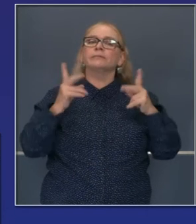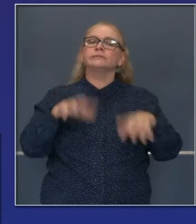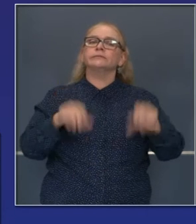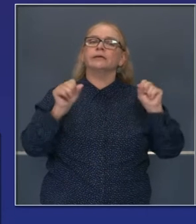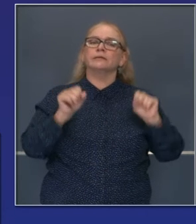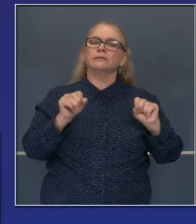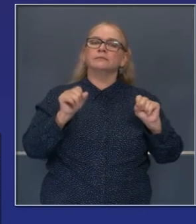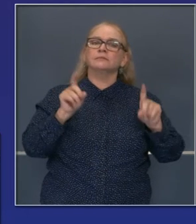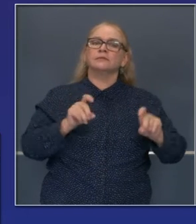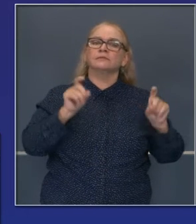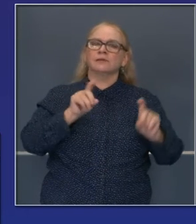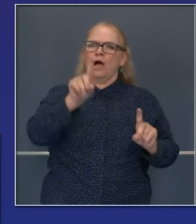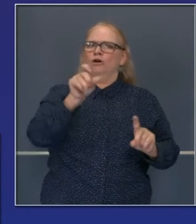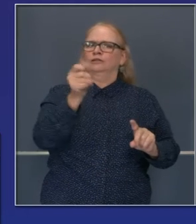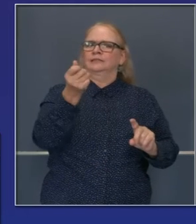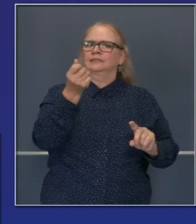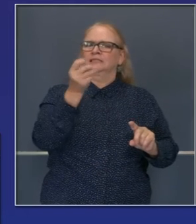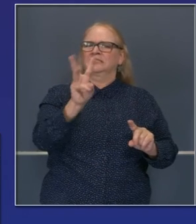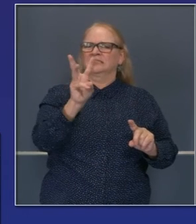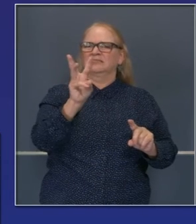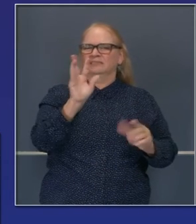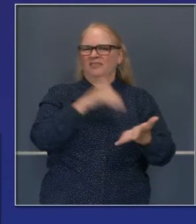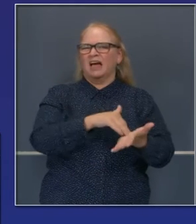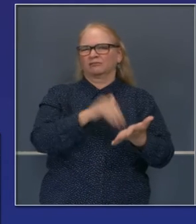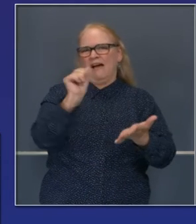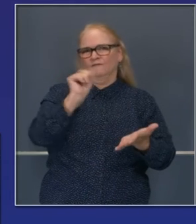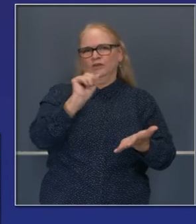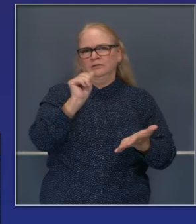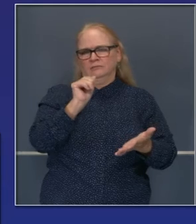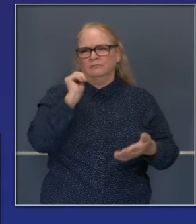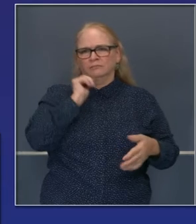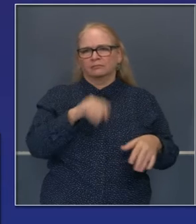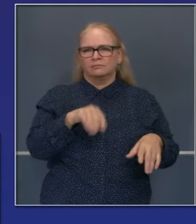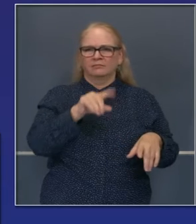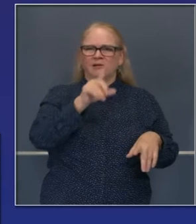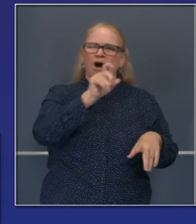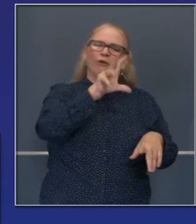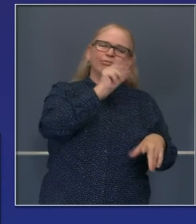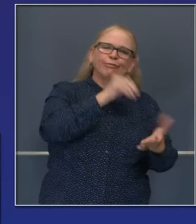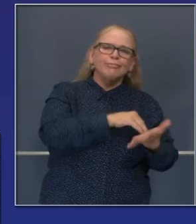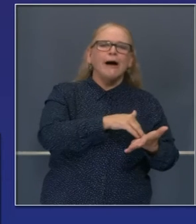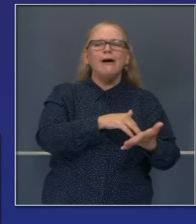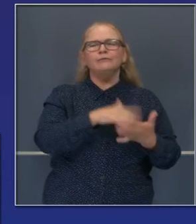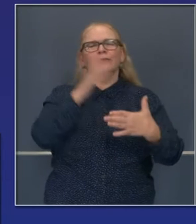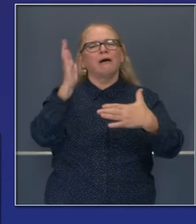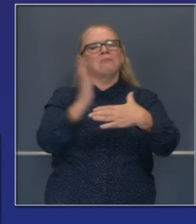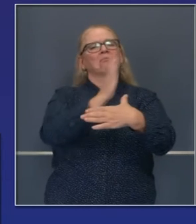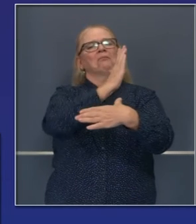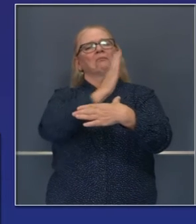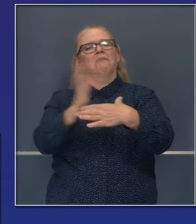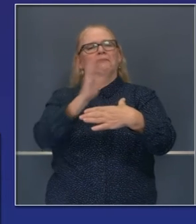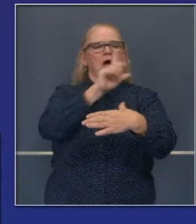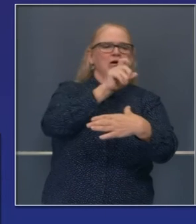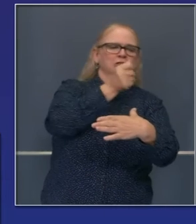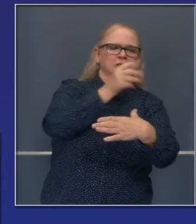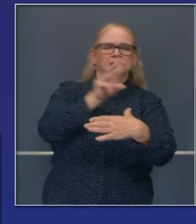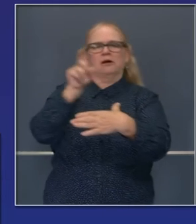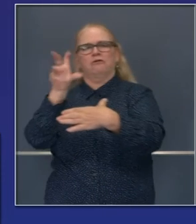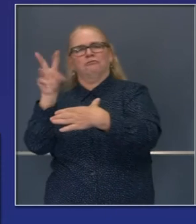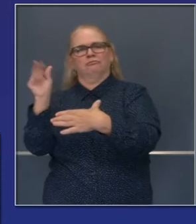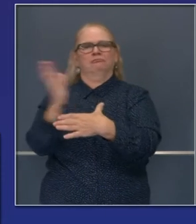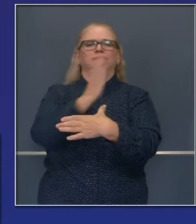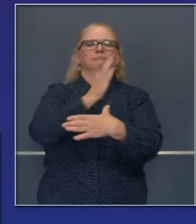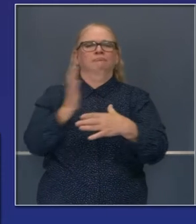aumentar. El fin de semana tuvimos 160,000, 140,000, 130,000 en los últimos tres días. Así que comenzamos a ver un